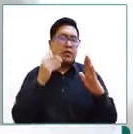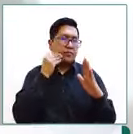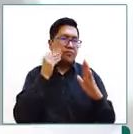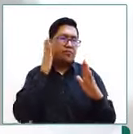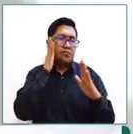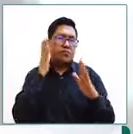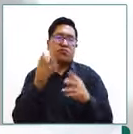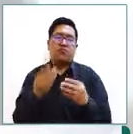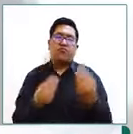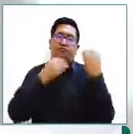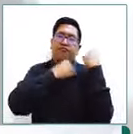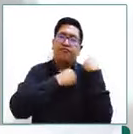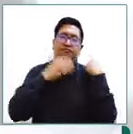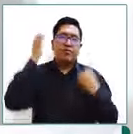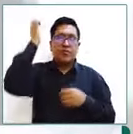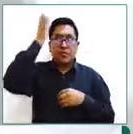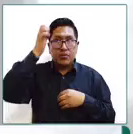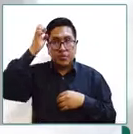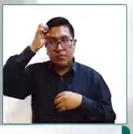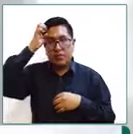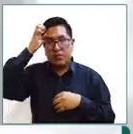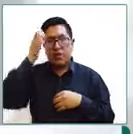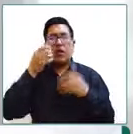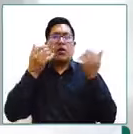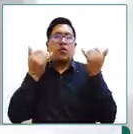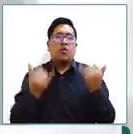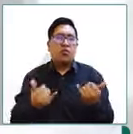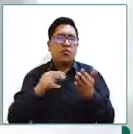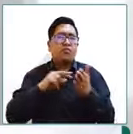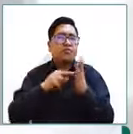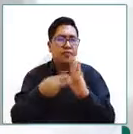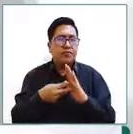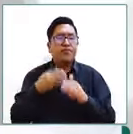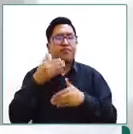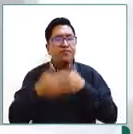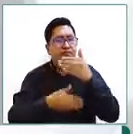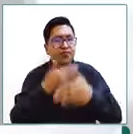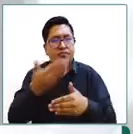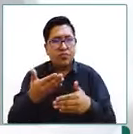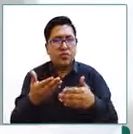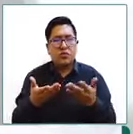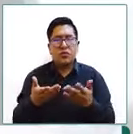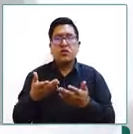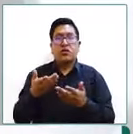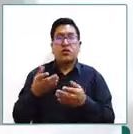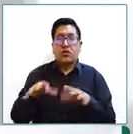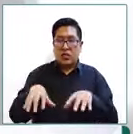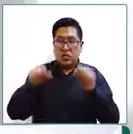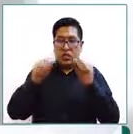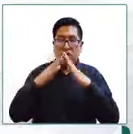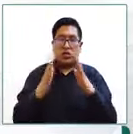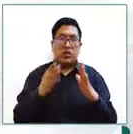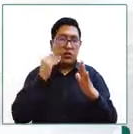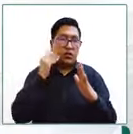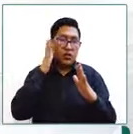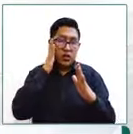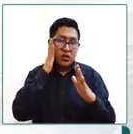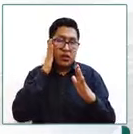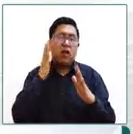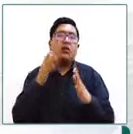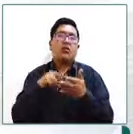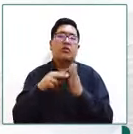instituciones del estado y esto implica una especie de privación del entorno